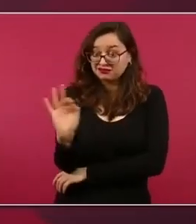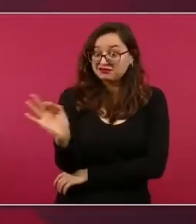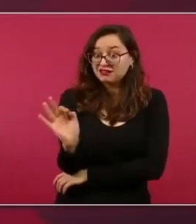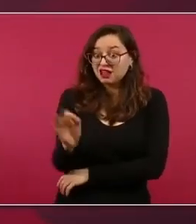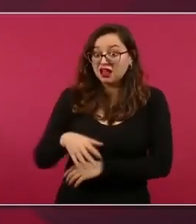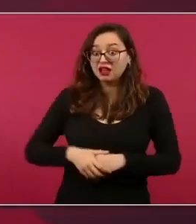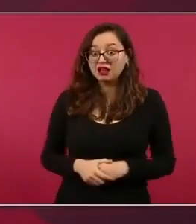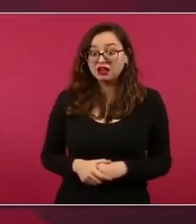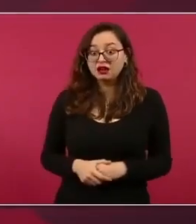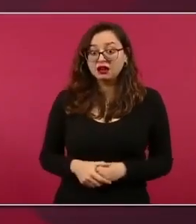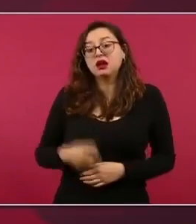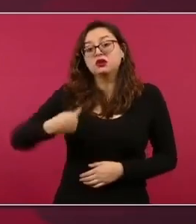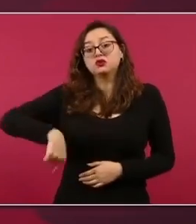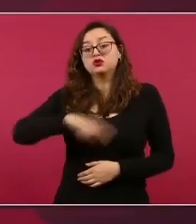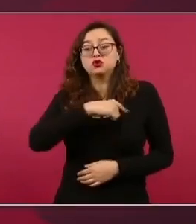¿No lo vamos a evitar?